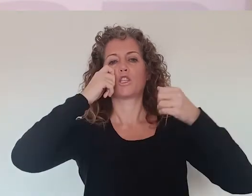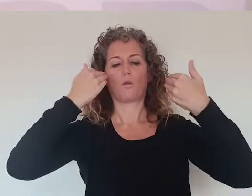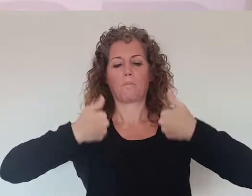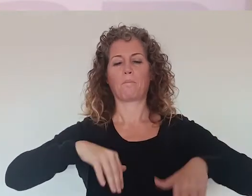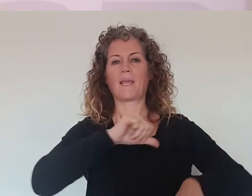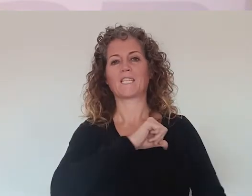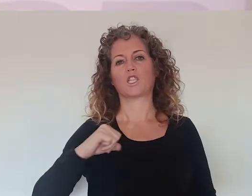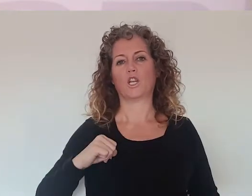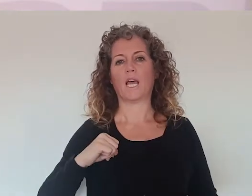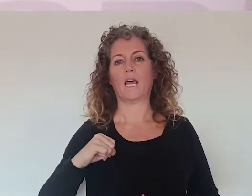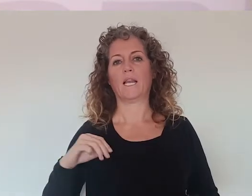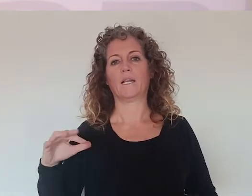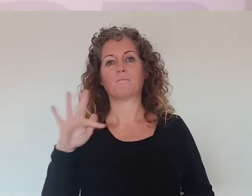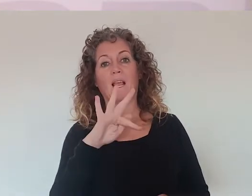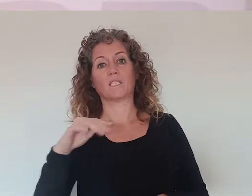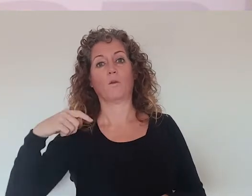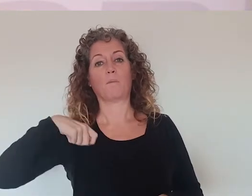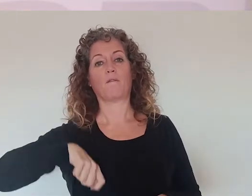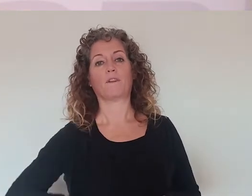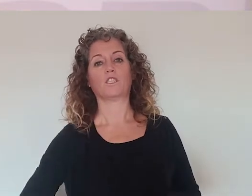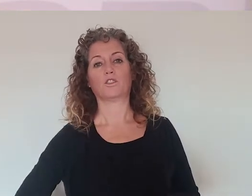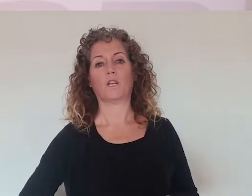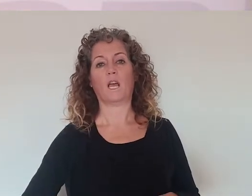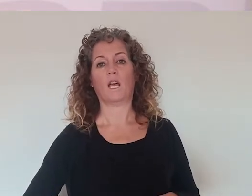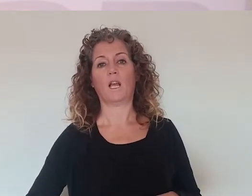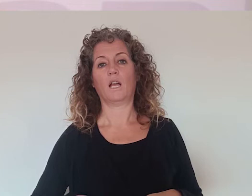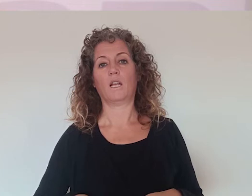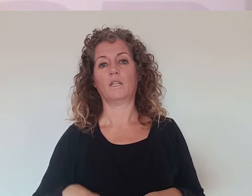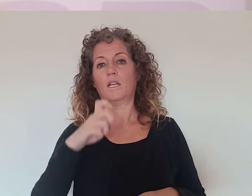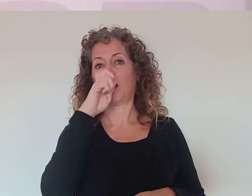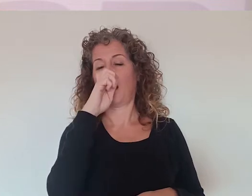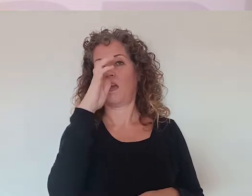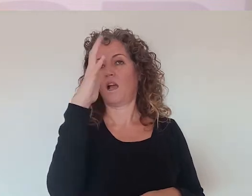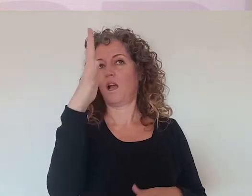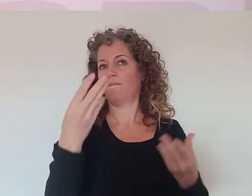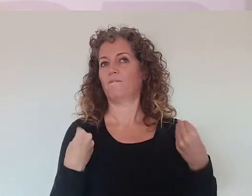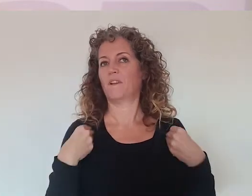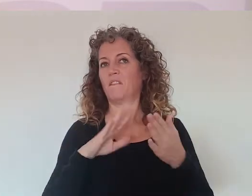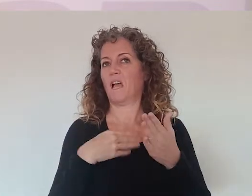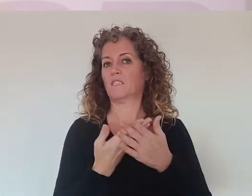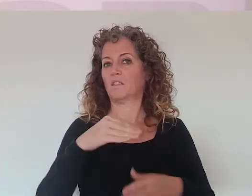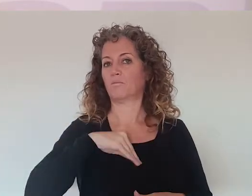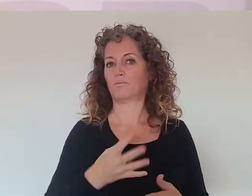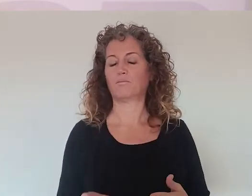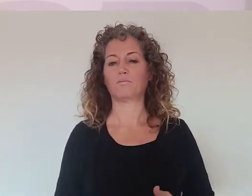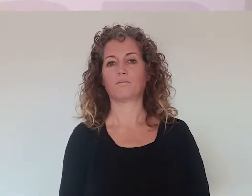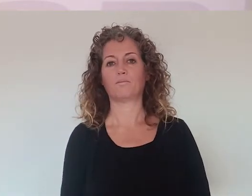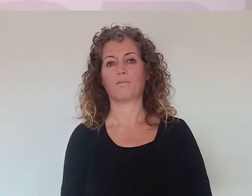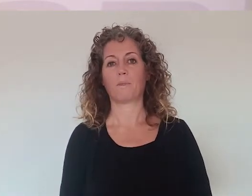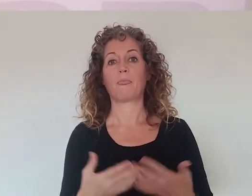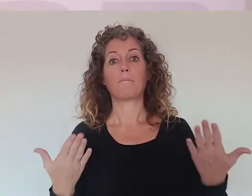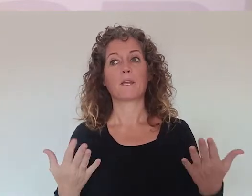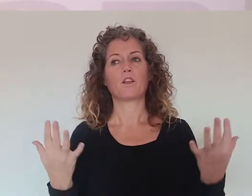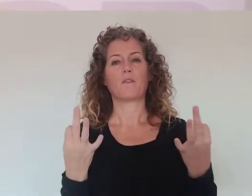y para poder desarrollar nuestro proyecto personal y profesional a lo largo de